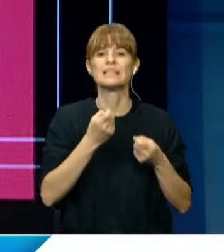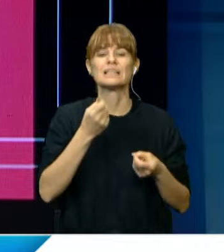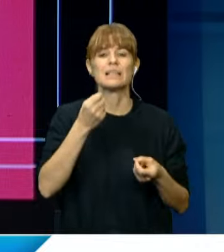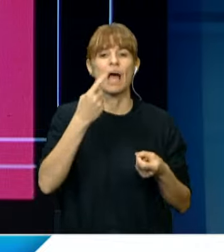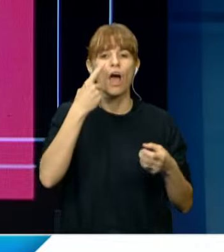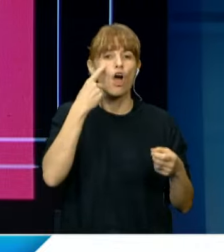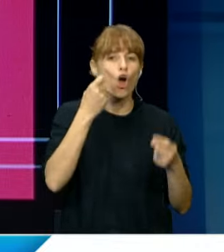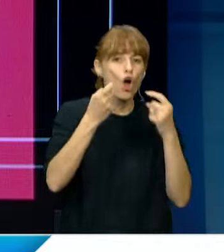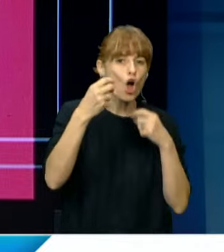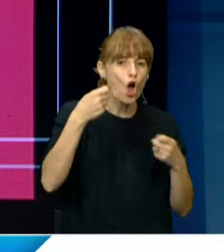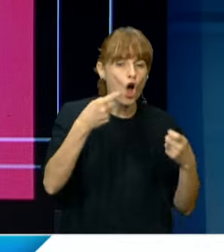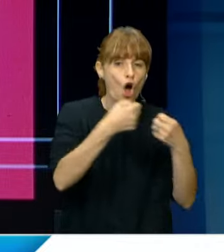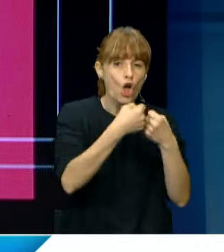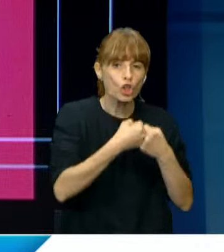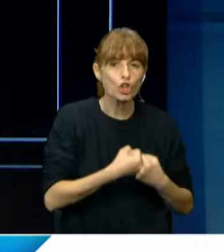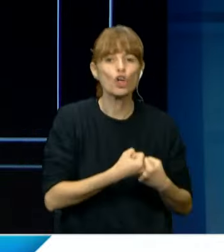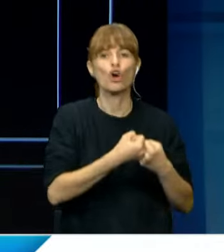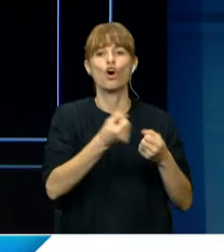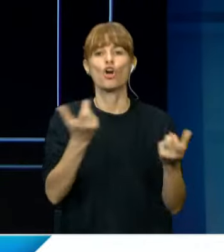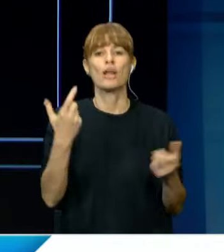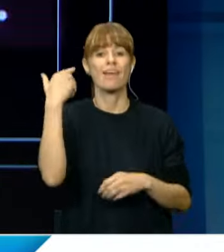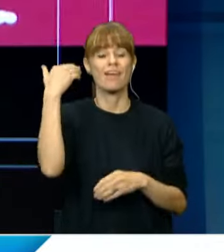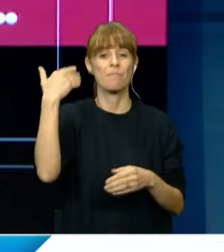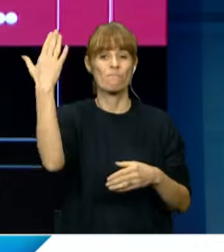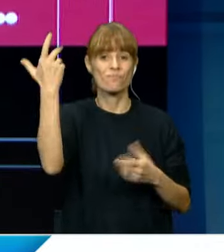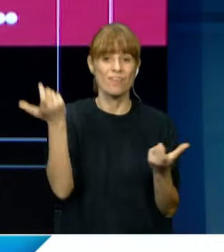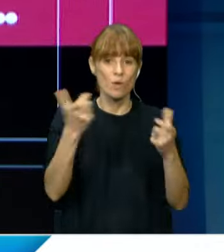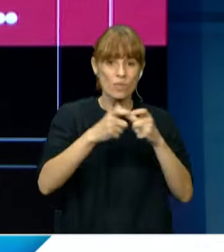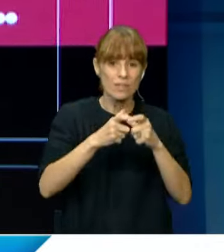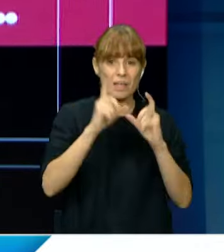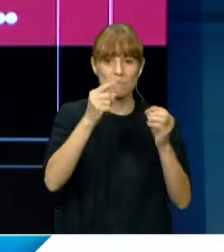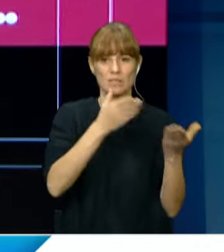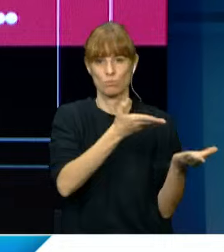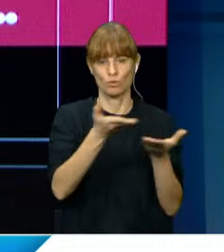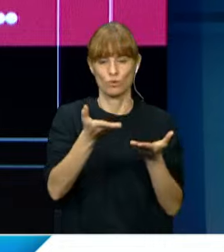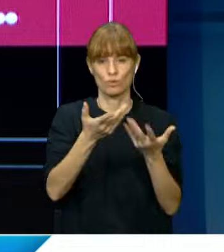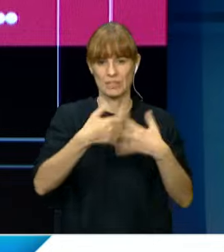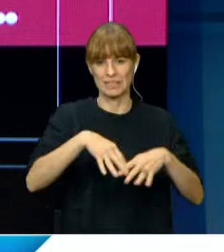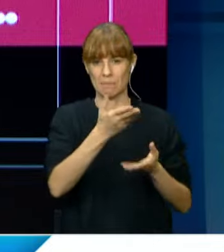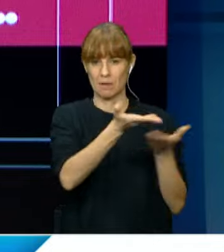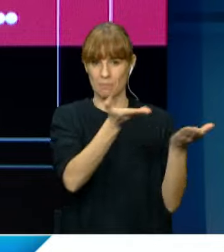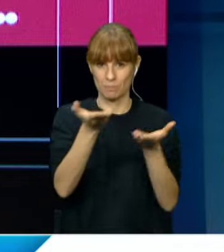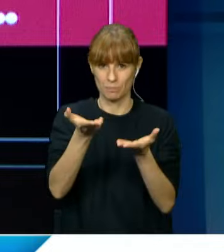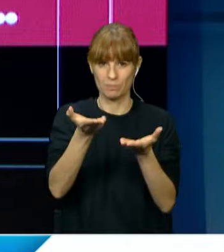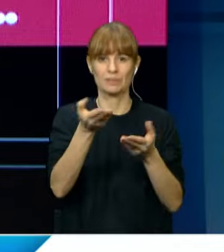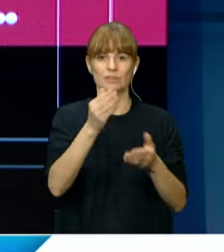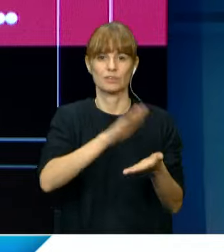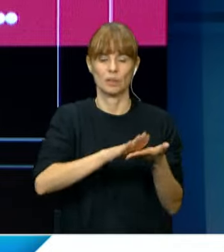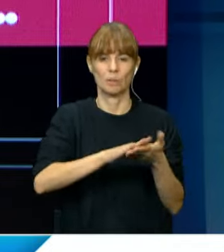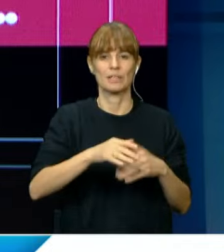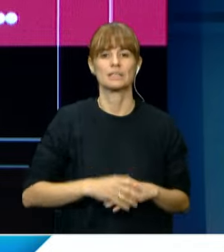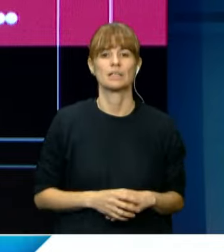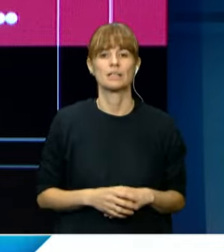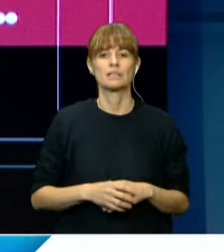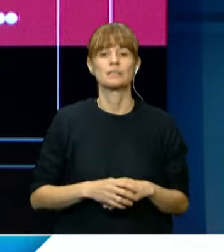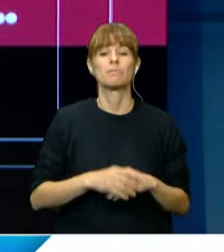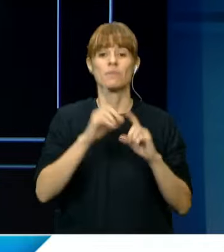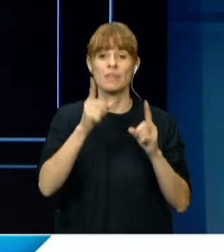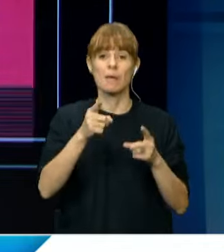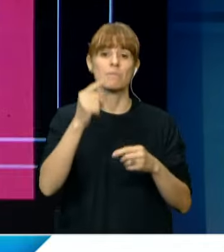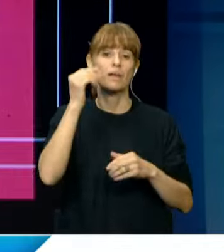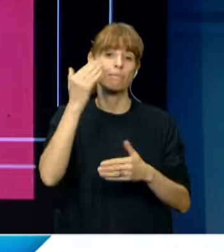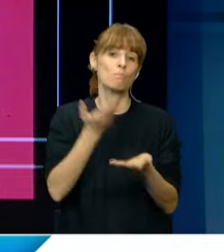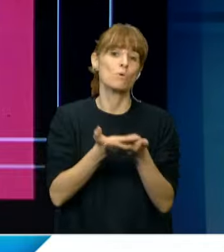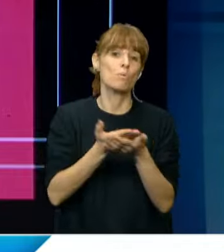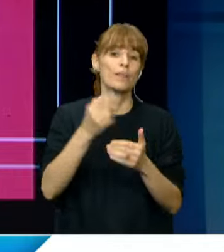auditoría en el sistema de prestaciones. La diputada Lemoine también propuso la capacitación en lengua